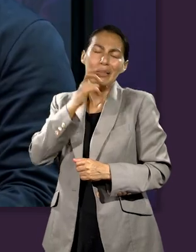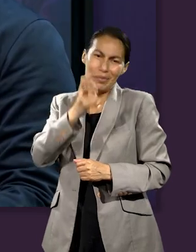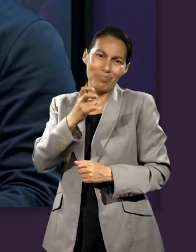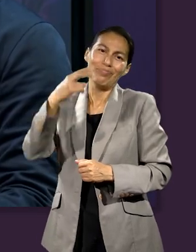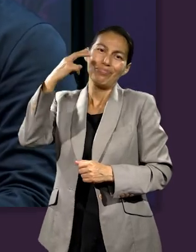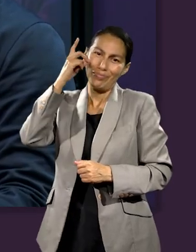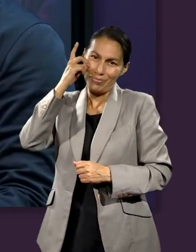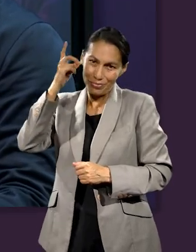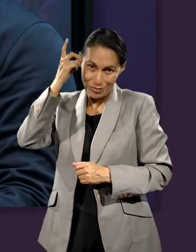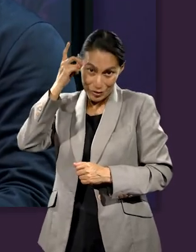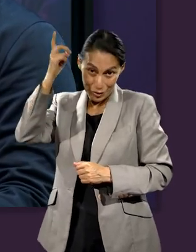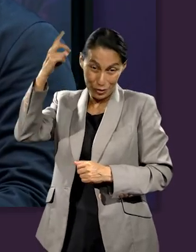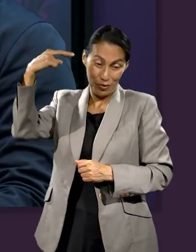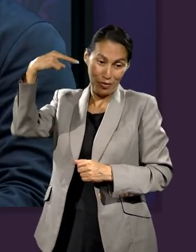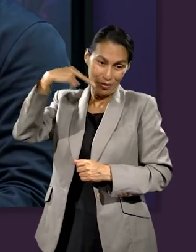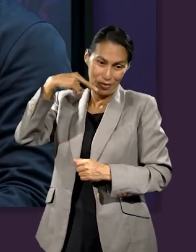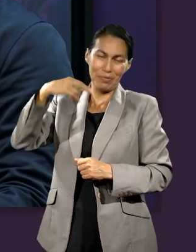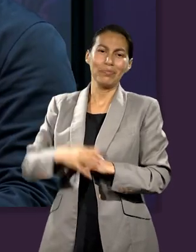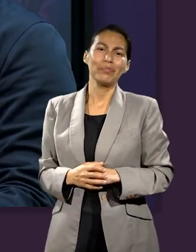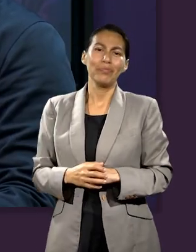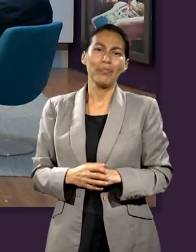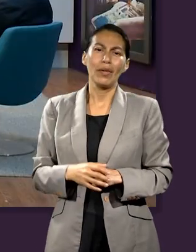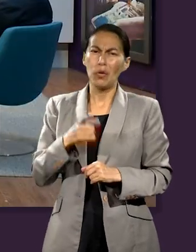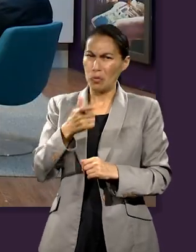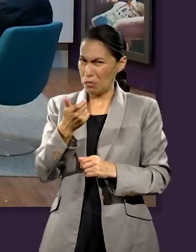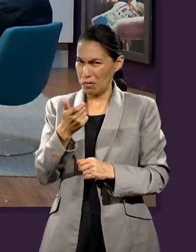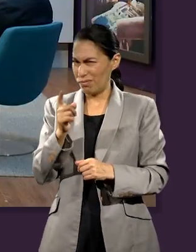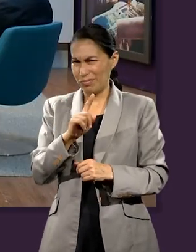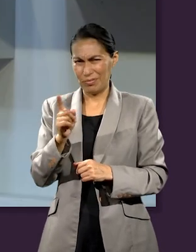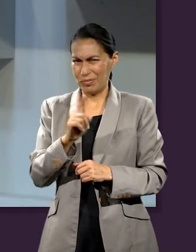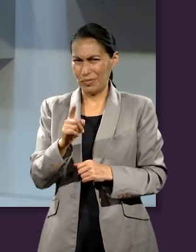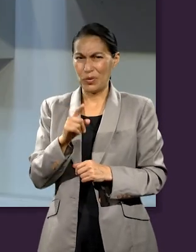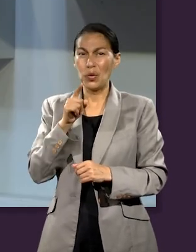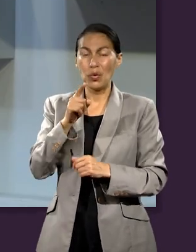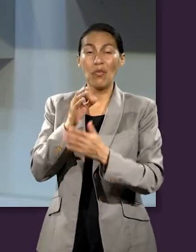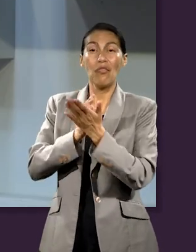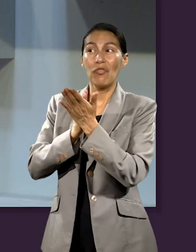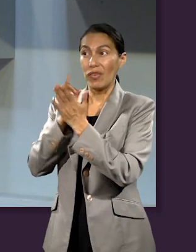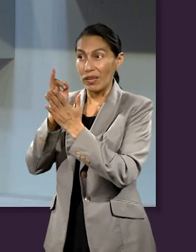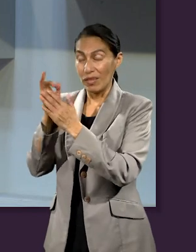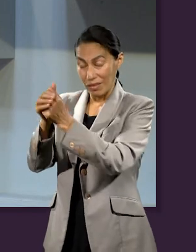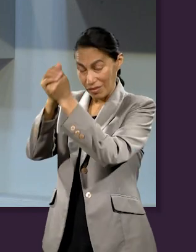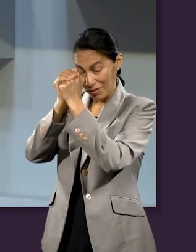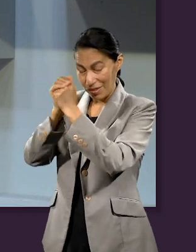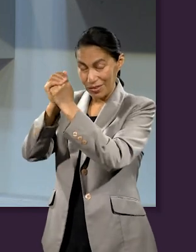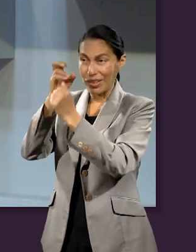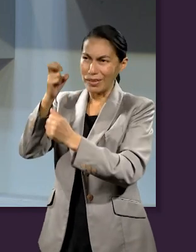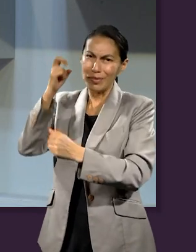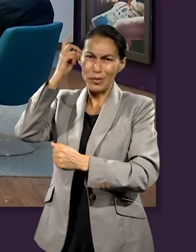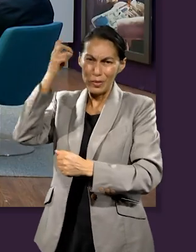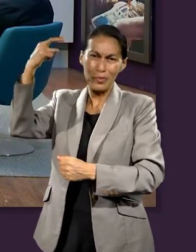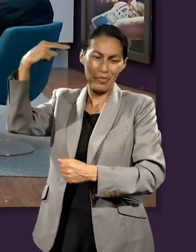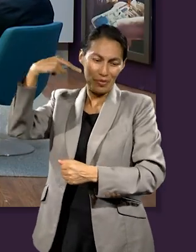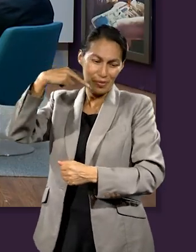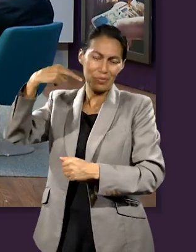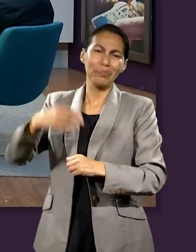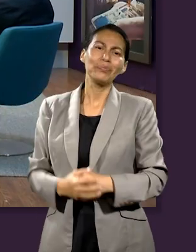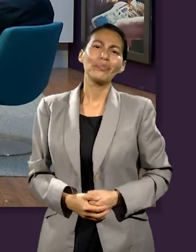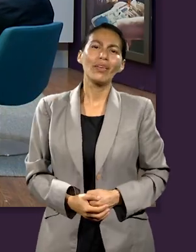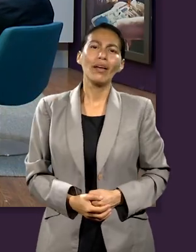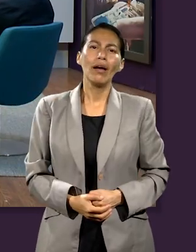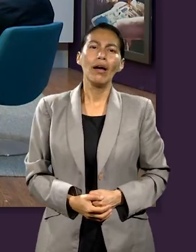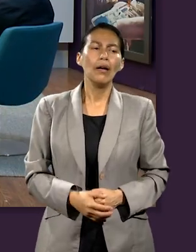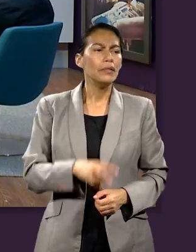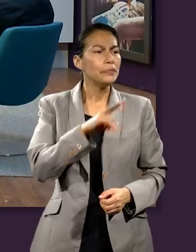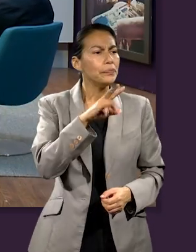¿cómo estás espiritualmente? Resalto eso que dijiste, Adiel. Dios está interesado en tu fidelidad y tu adoración. Gracias por ese concepto.